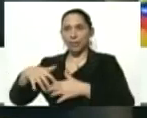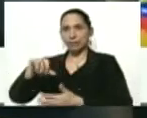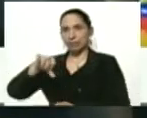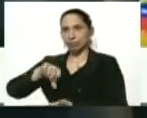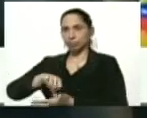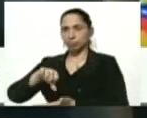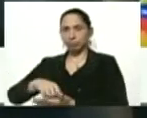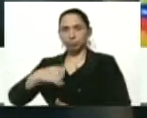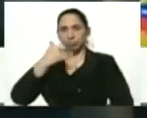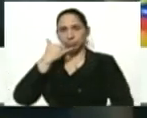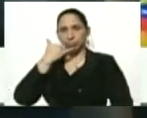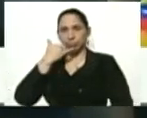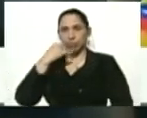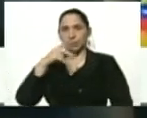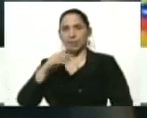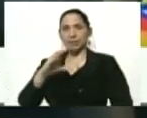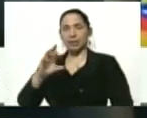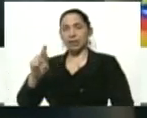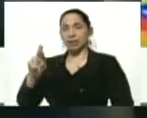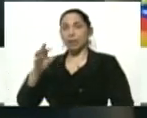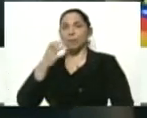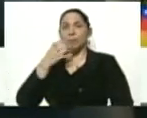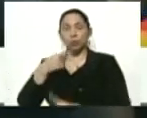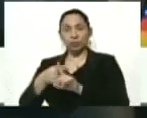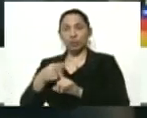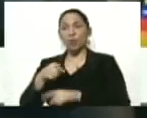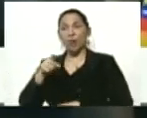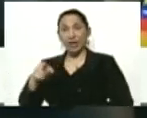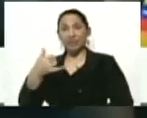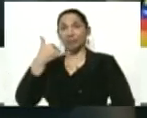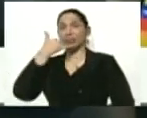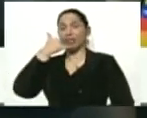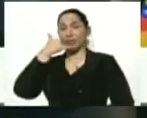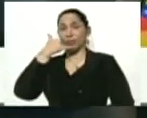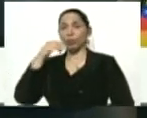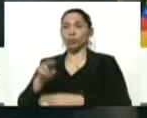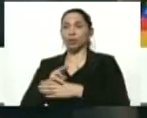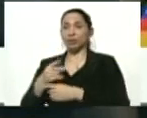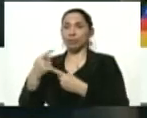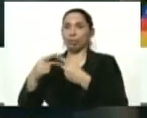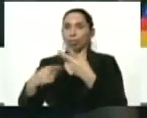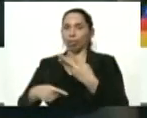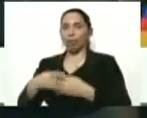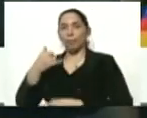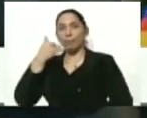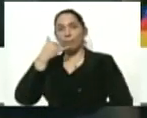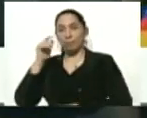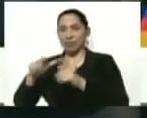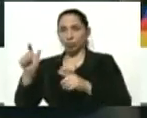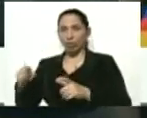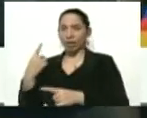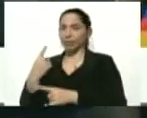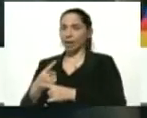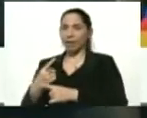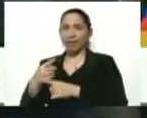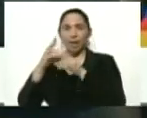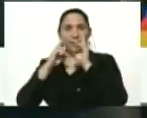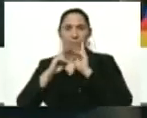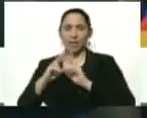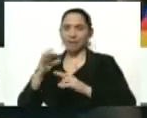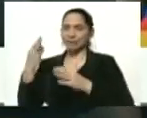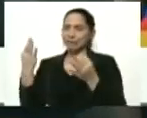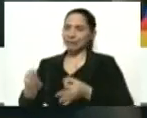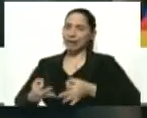aparecieron con PCR positivos. Bueno, ese es uno de los instrumentos que utilizan varias personas y que deben desinfectarse